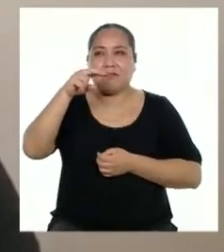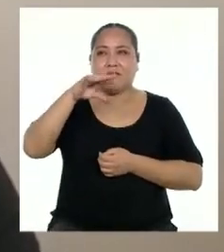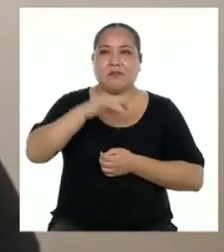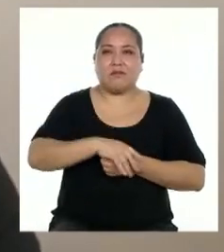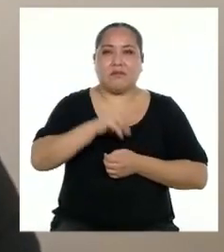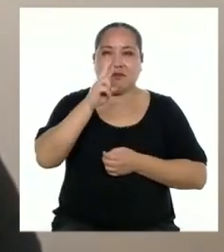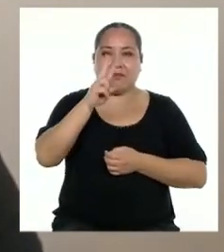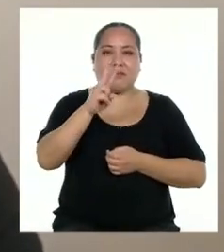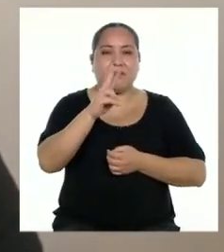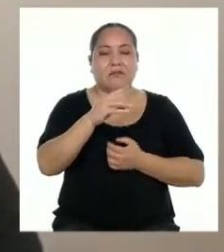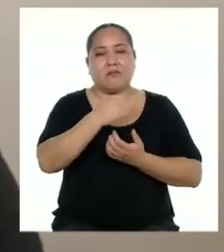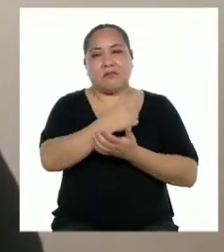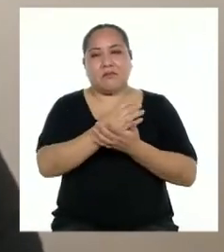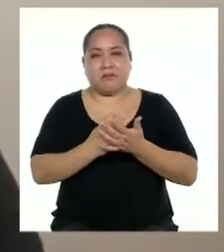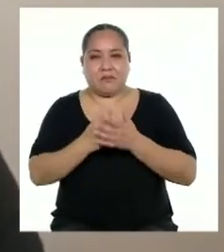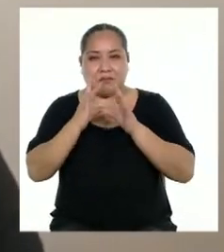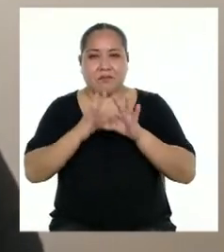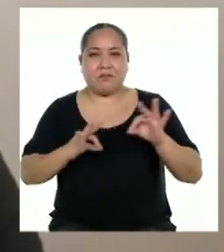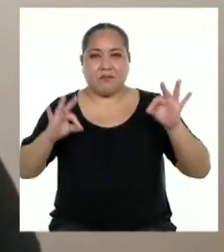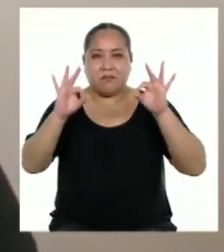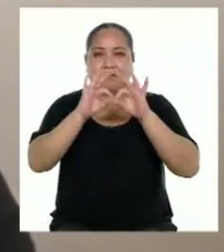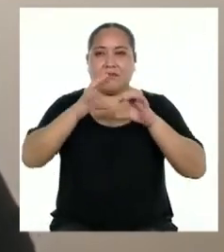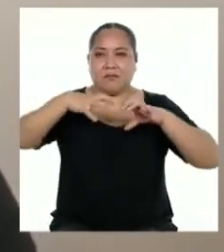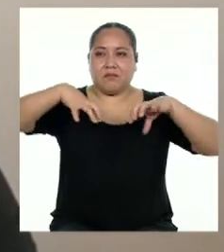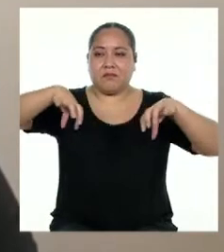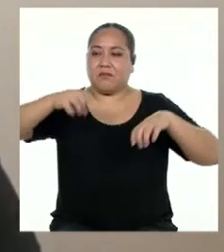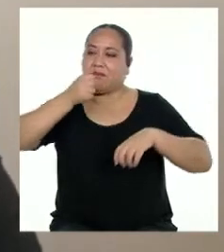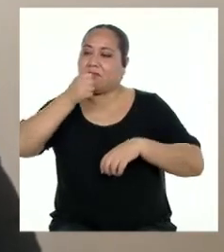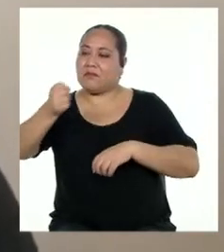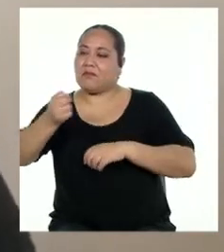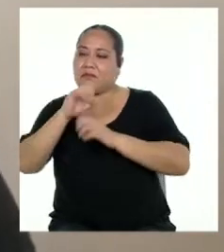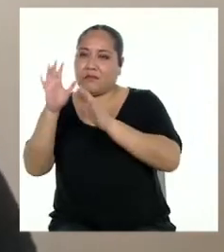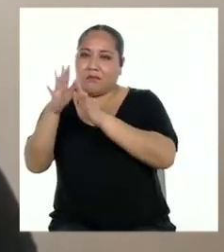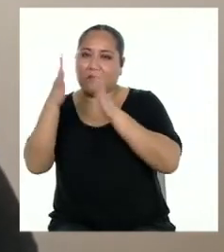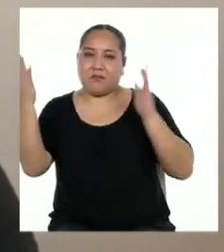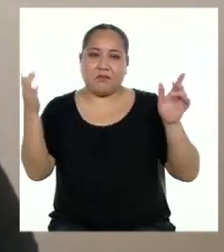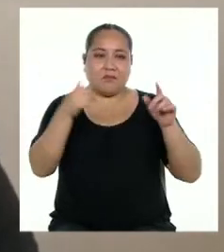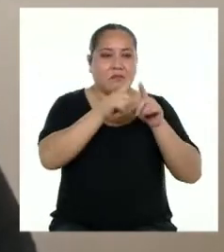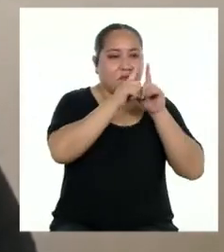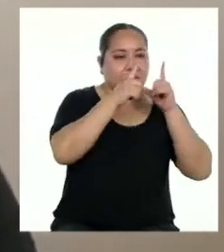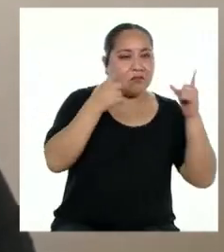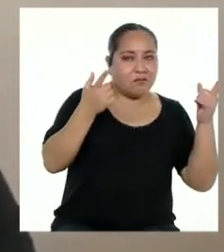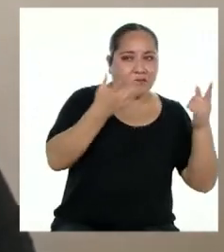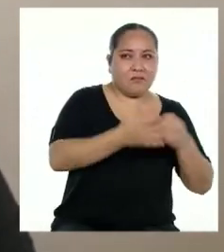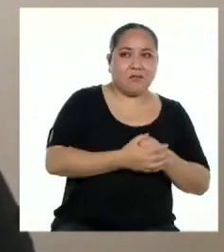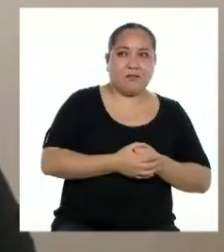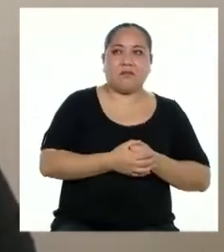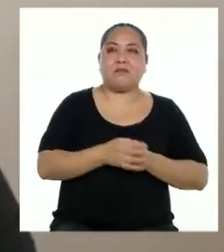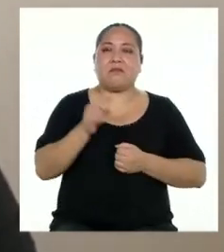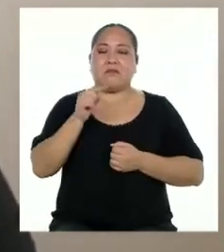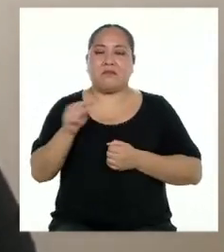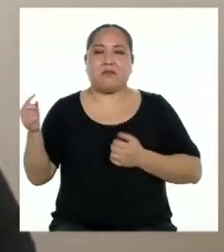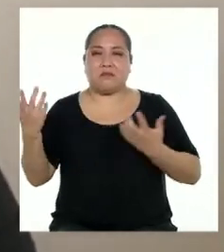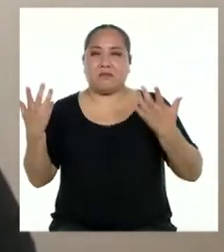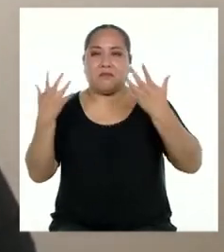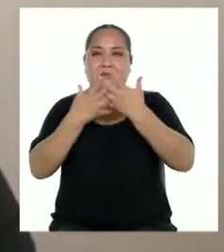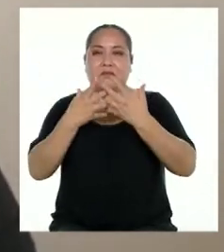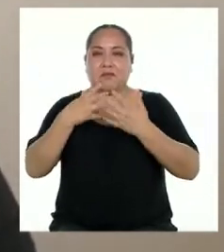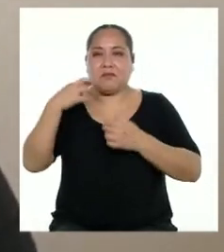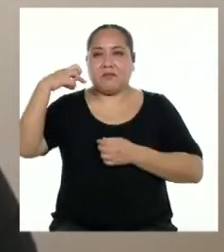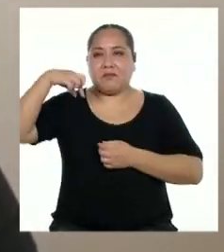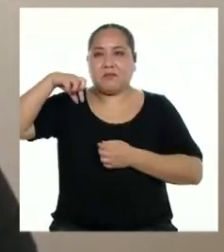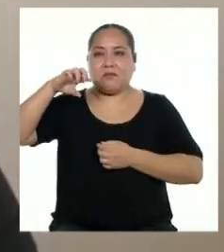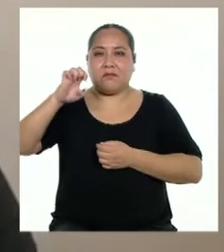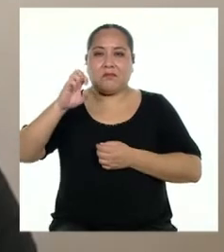disciplinas, de dos oficios, que son el periodismo y la literatura. Clásicamente podríamos relacionar el